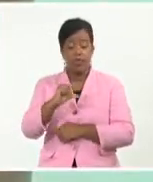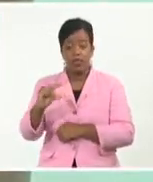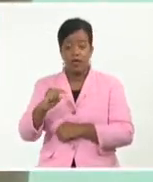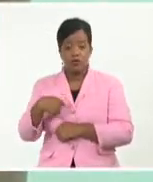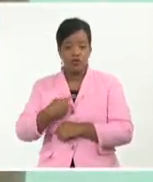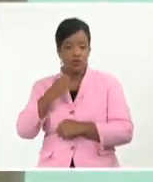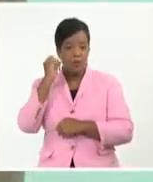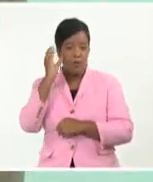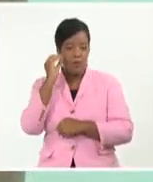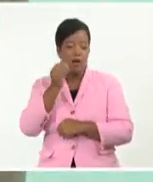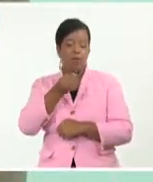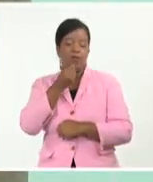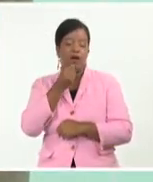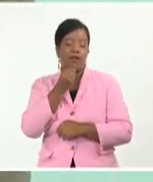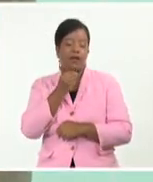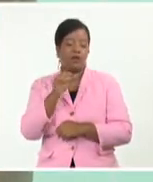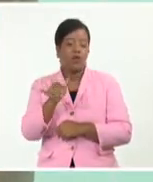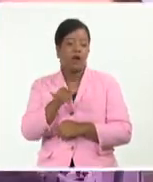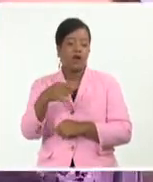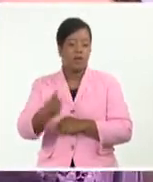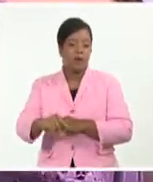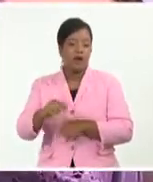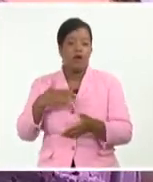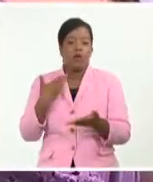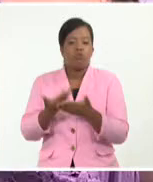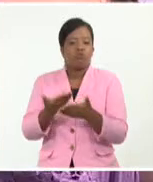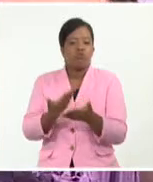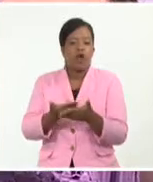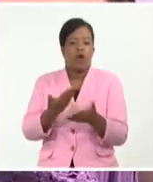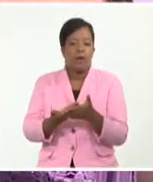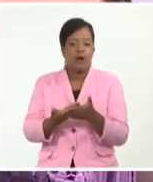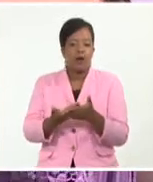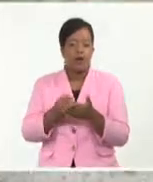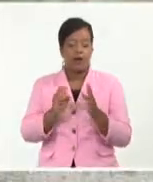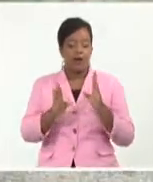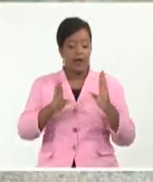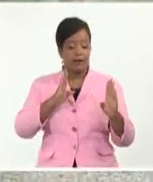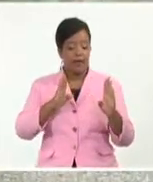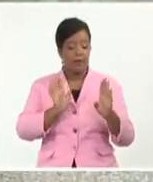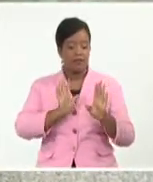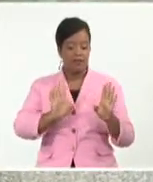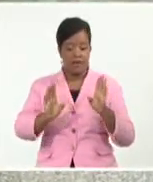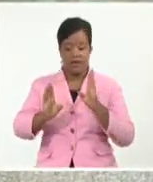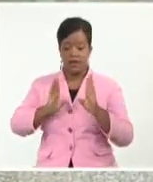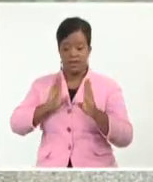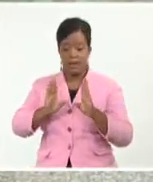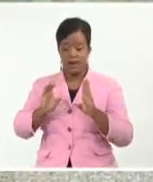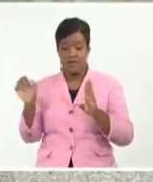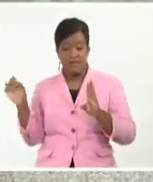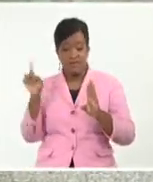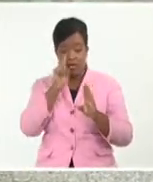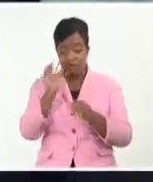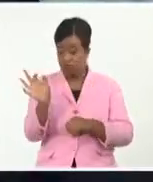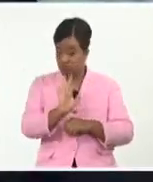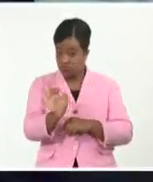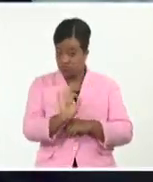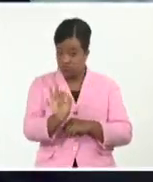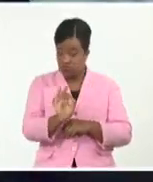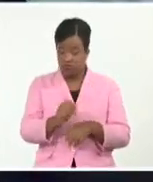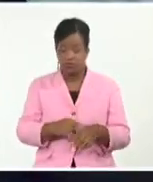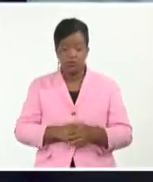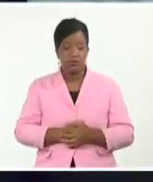estamos hablando todavía de productos que hayan vencido todas las etapas regulatorias que se exigen para obtener un autorizos de uso de emergencia.